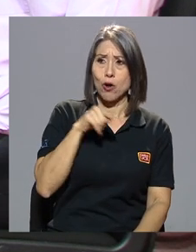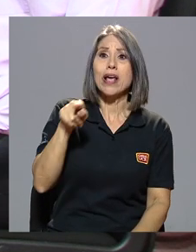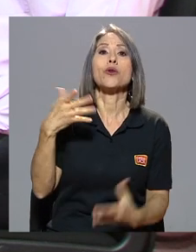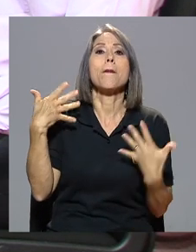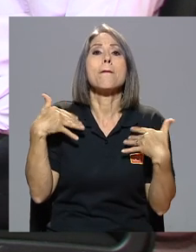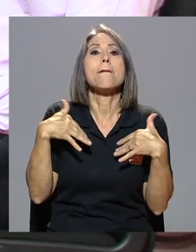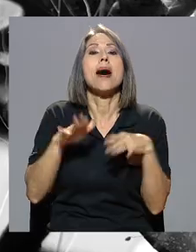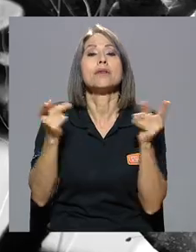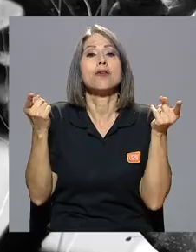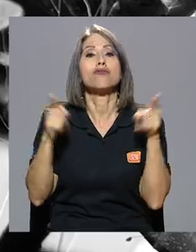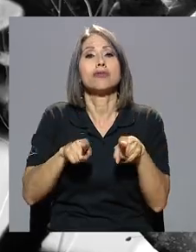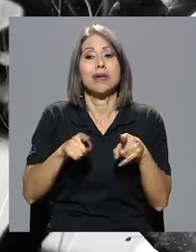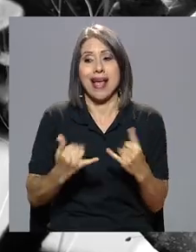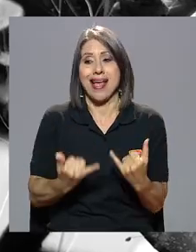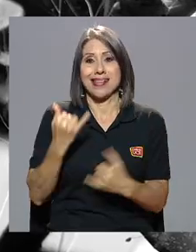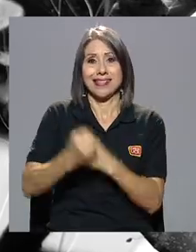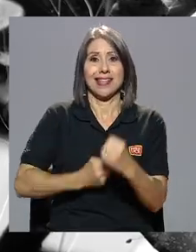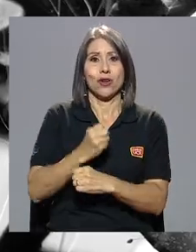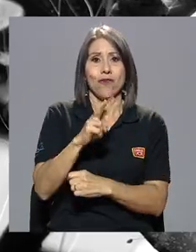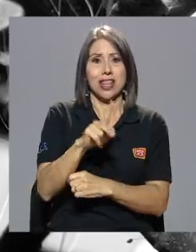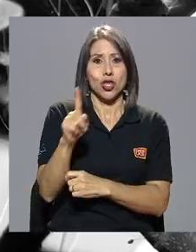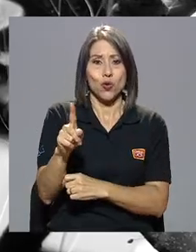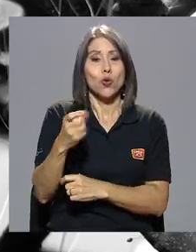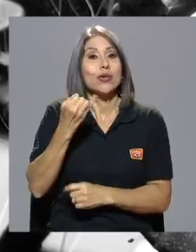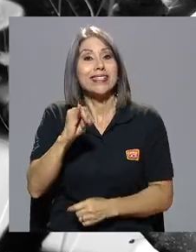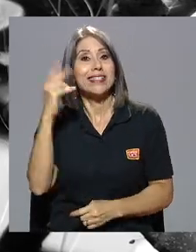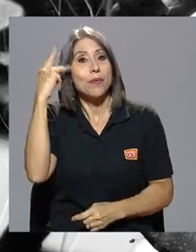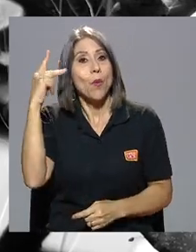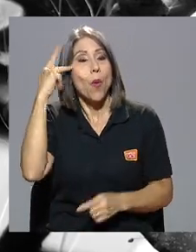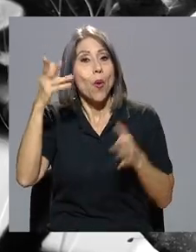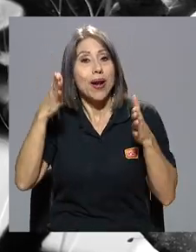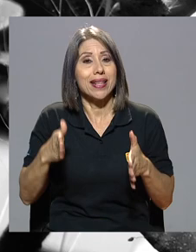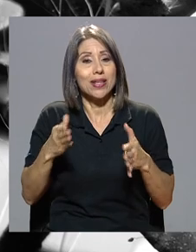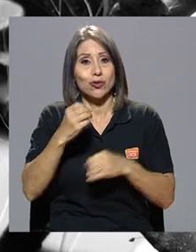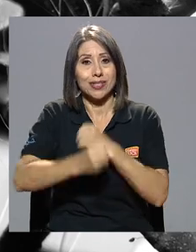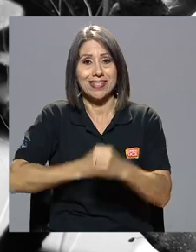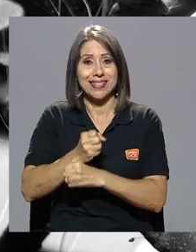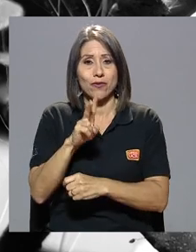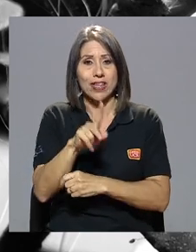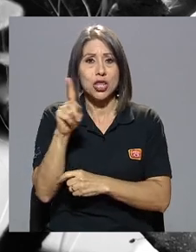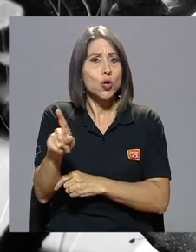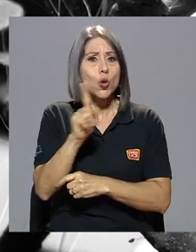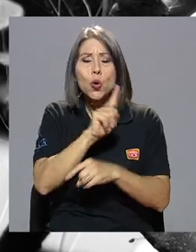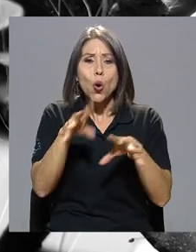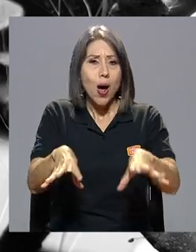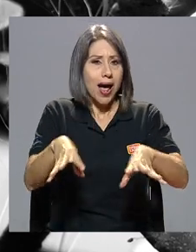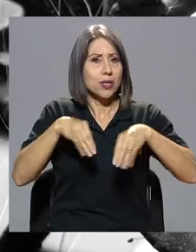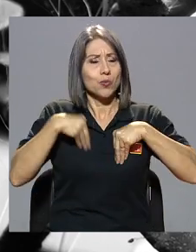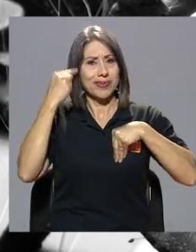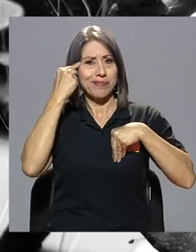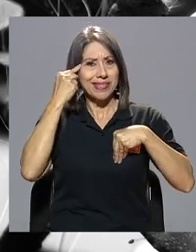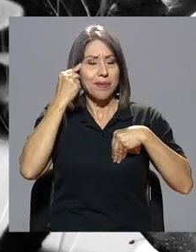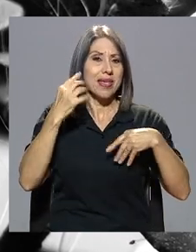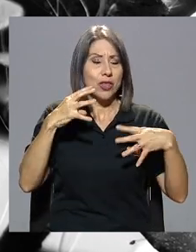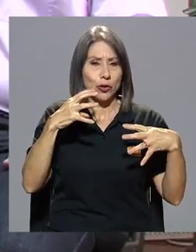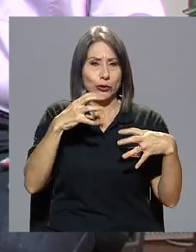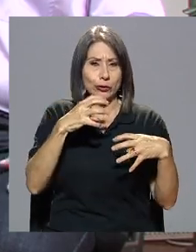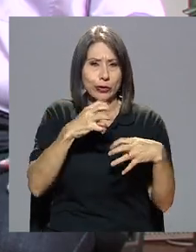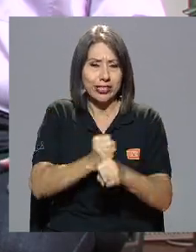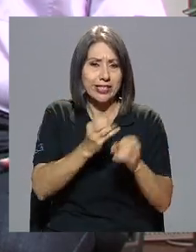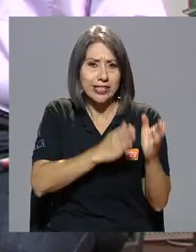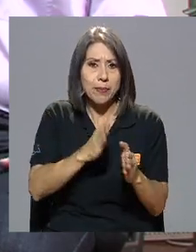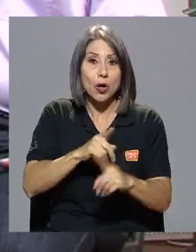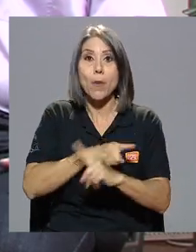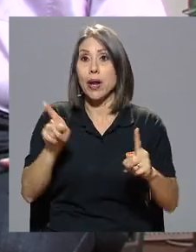bien siglo XXI. Si los políticos del siglo XXI no adoptan el pensamiento sistémico, pero